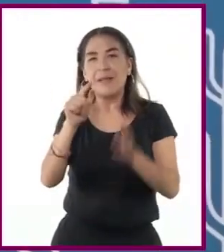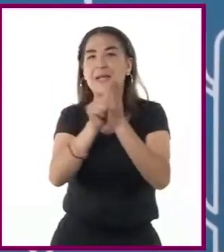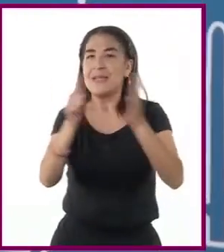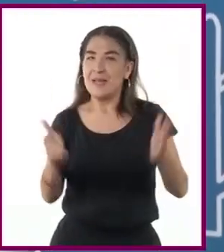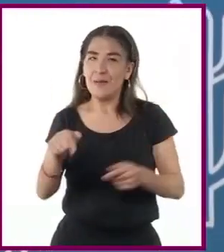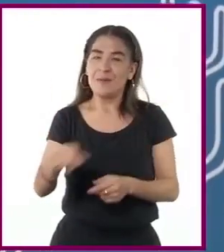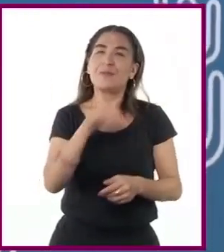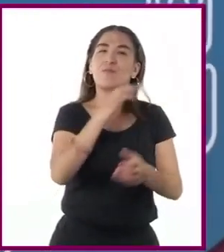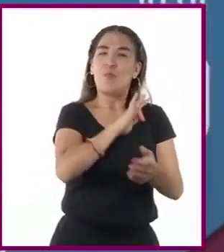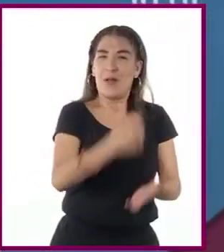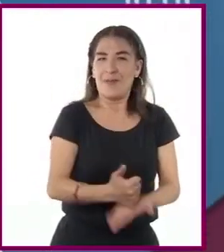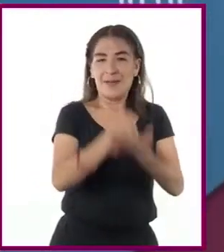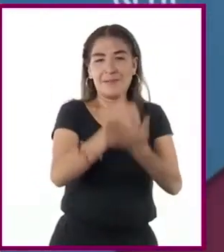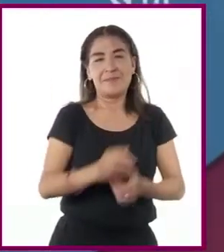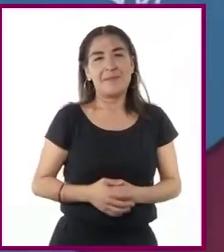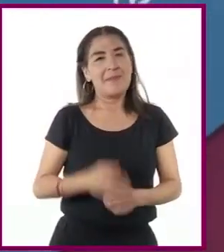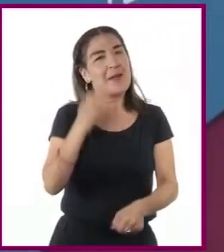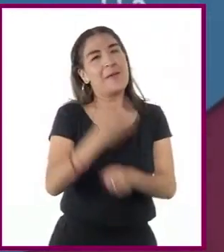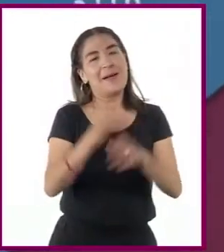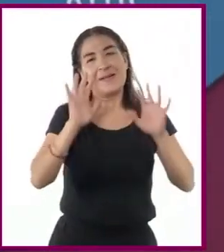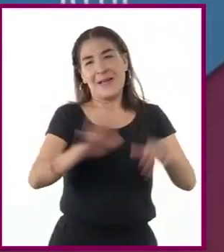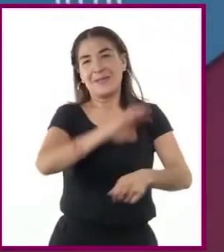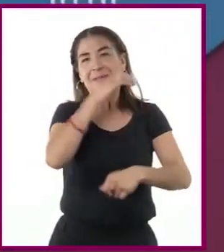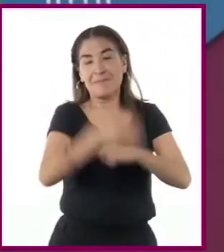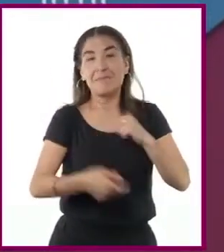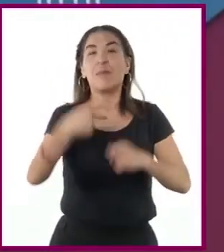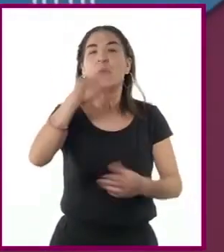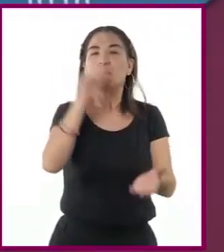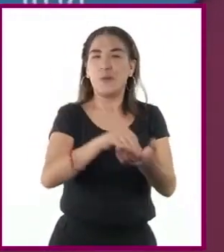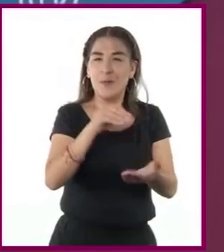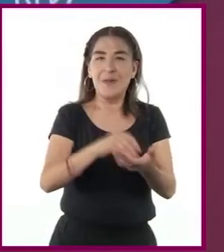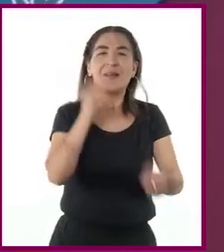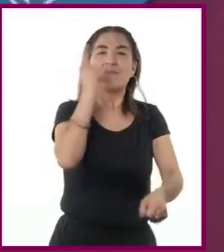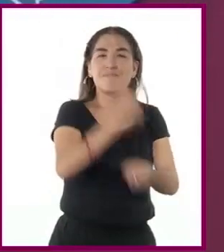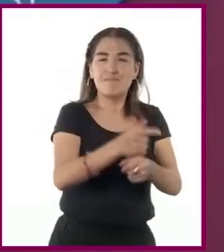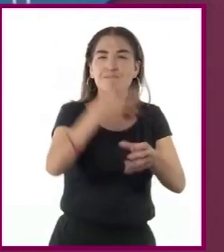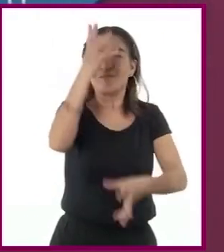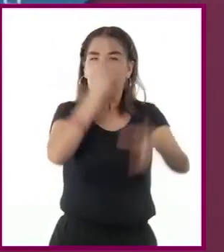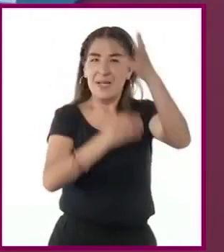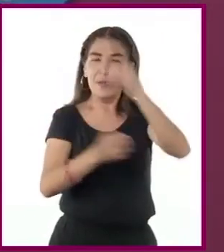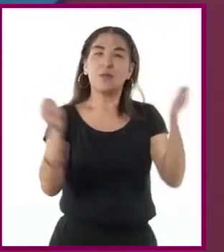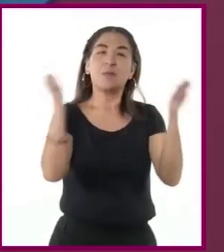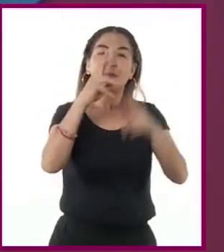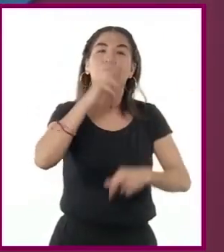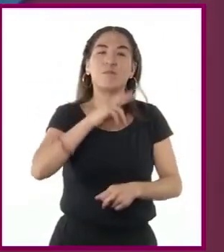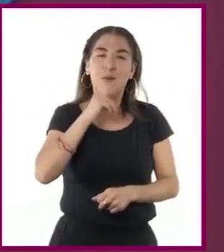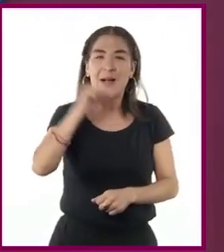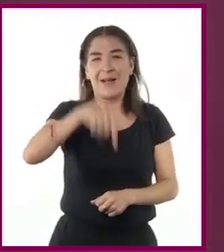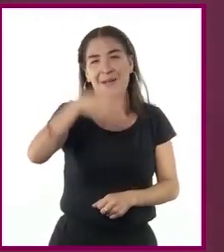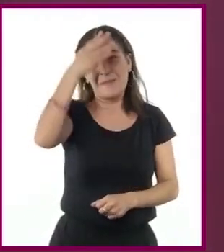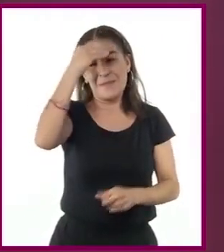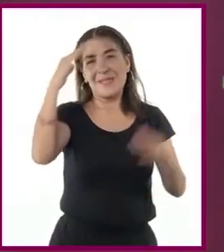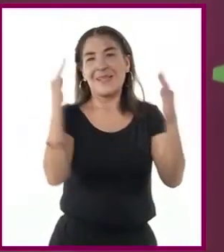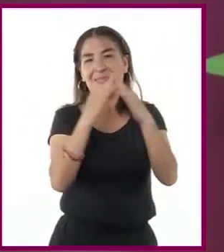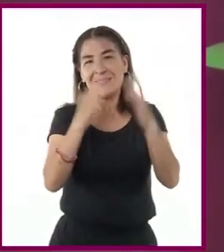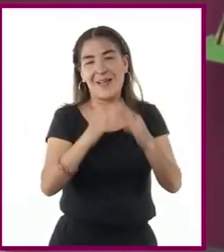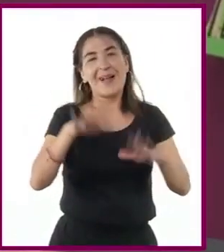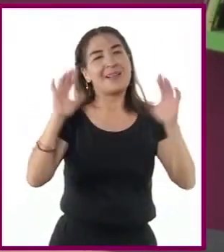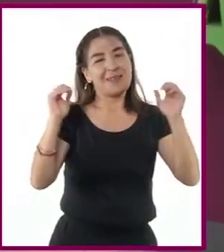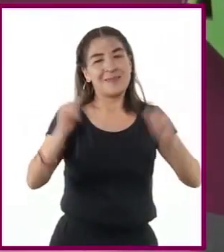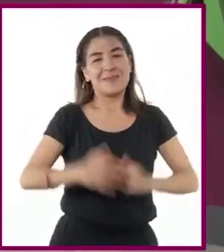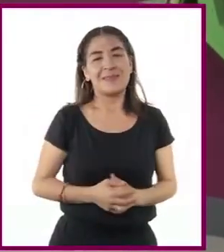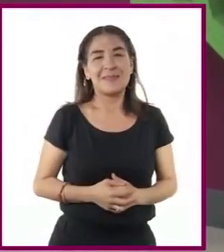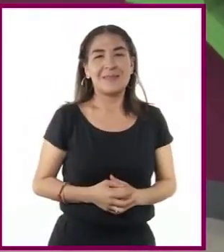¡Listo! ¡Terminamos! Pero aún nos queda mucho por explorar y descubrir, así que nos vemos pronto aquí en Aprende en Casa. ¡Hasta la próxima!